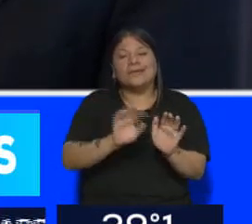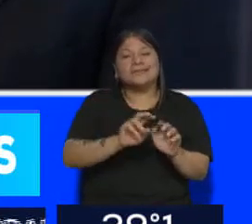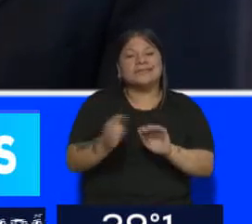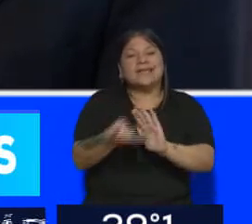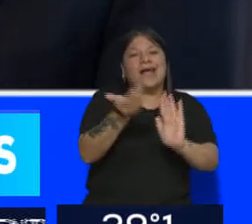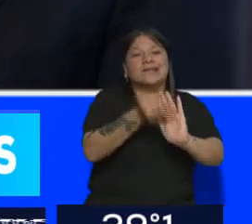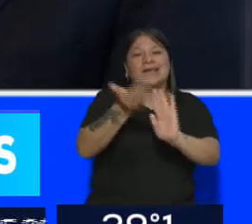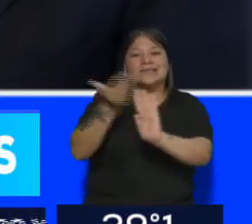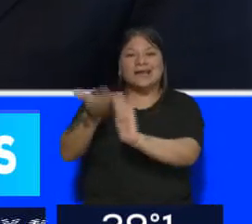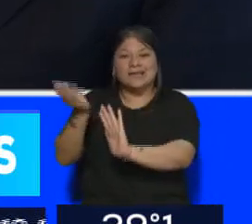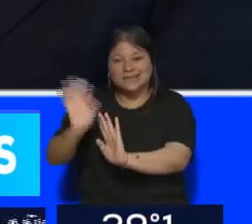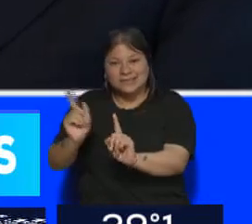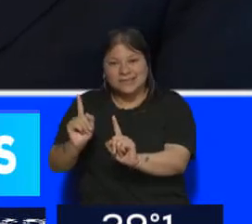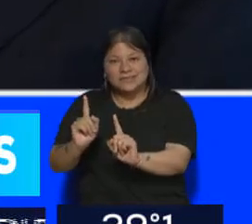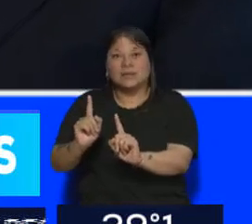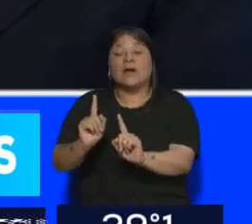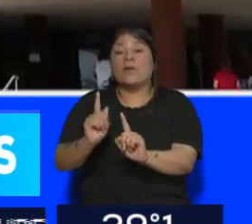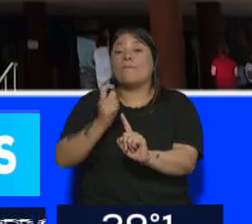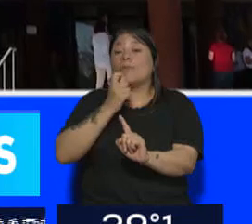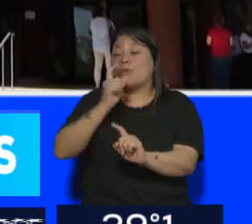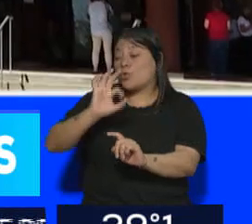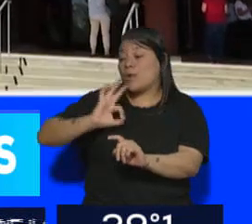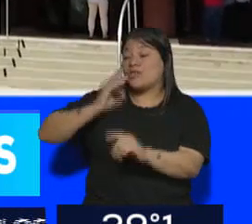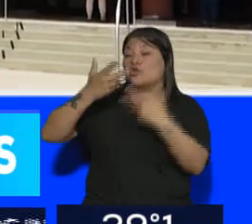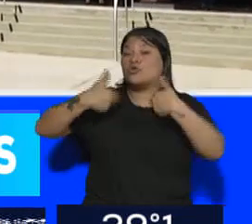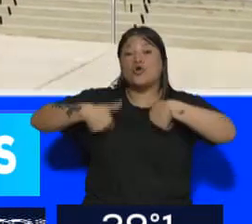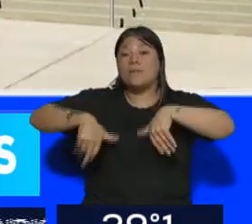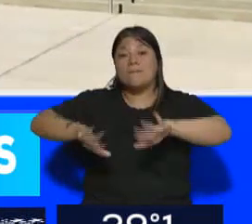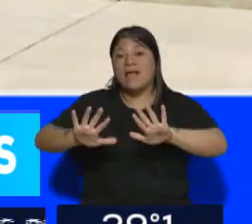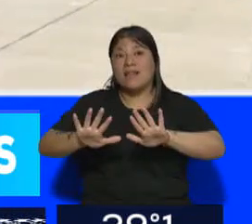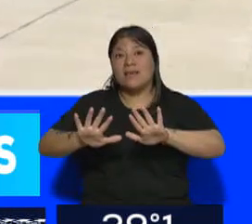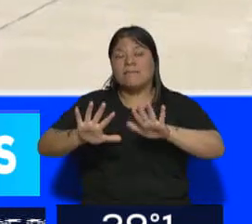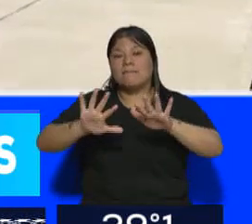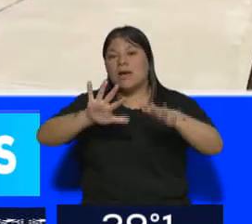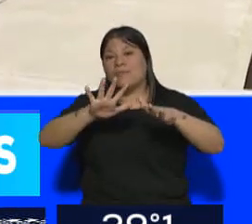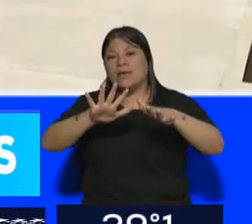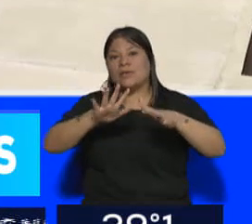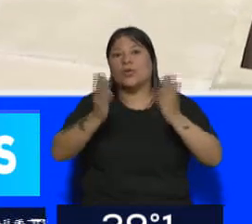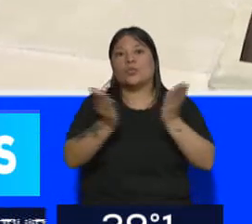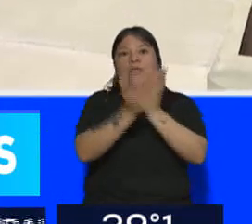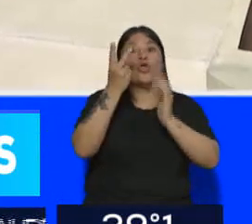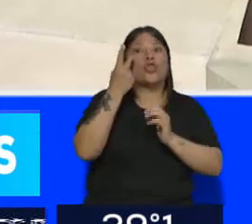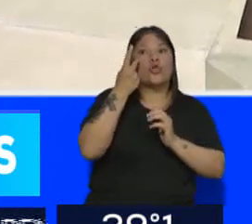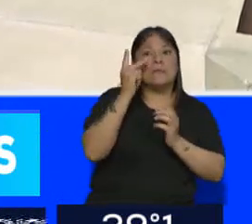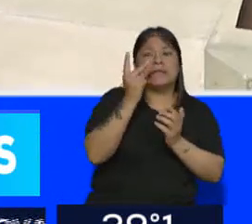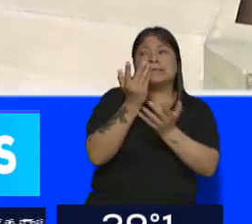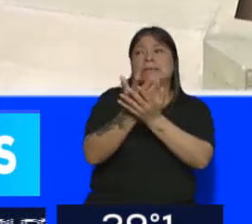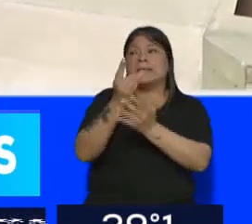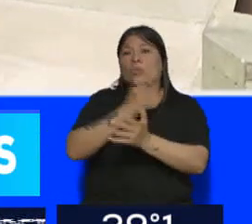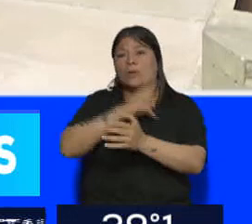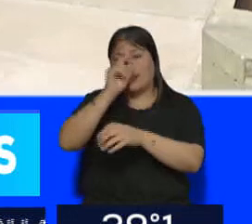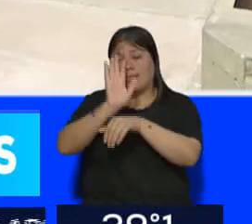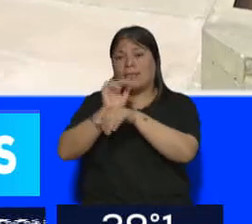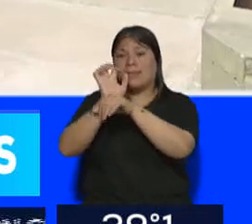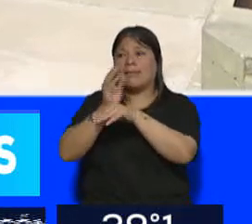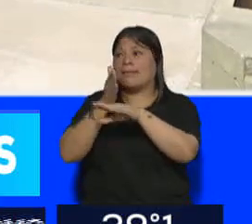vacantes que había porque si bien en un año normal suele ser un poquito más de 2000 la cantidad de alumnos que piden banco en los diferentes